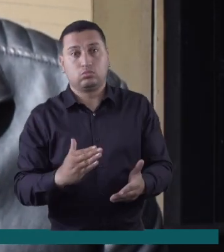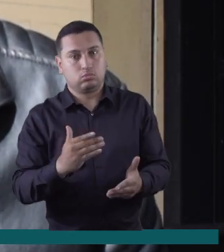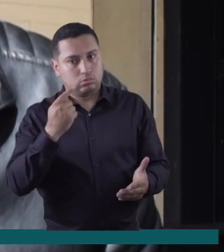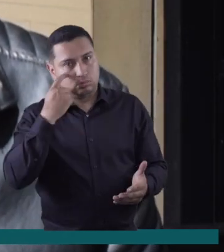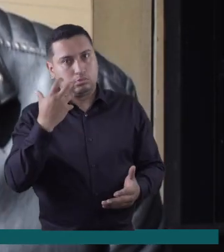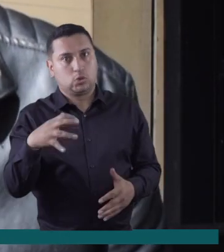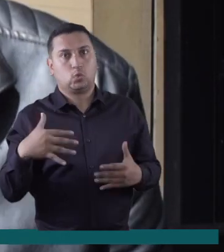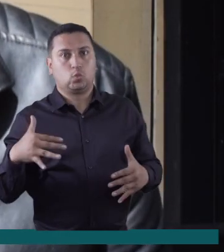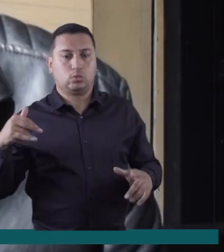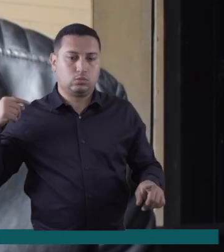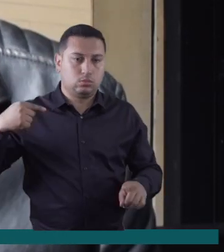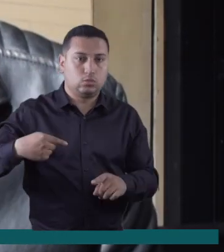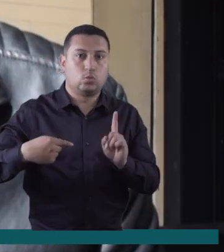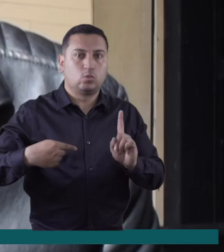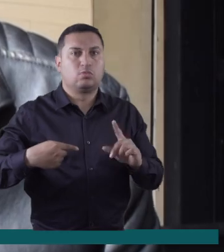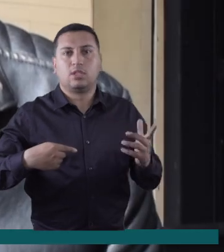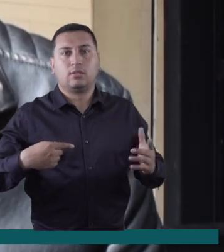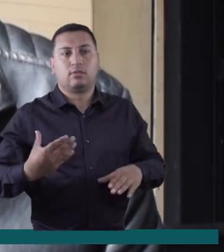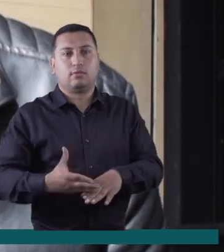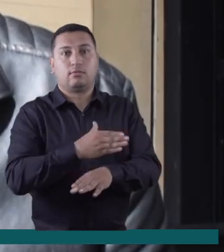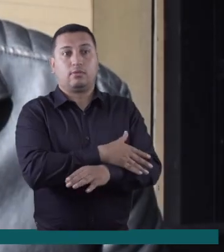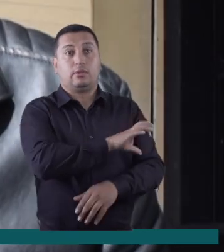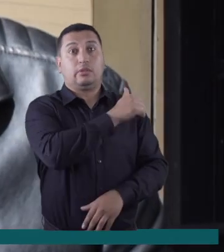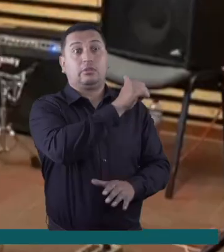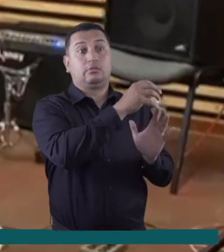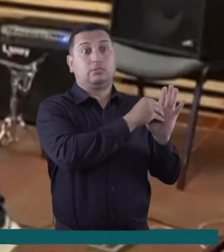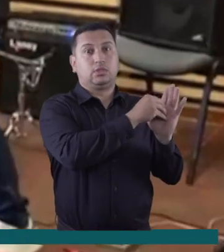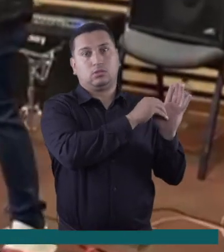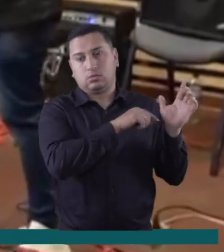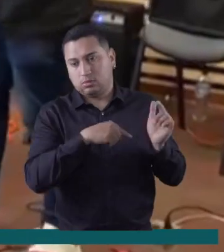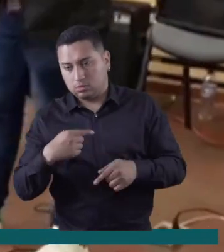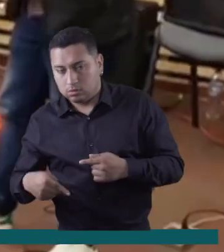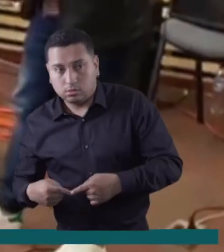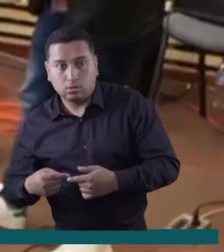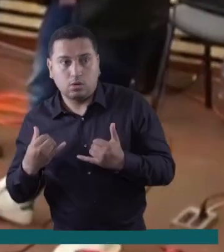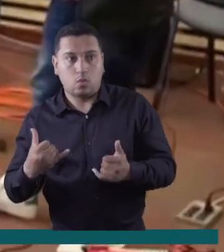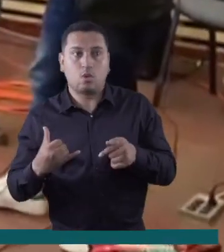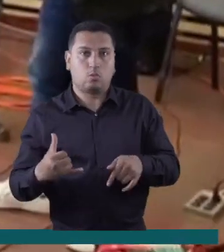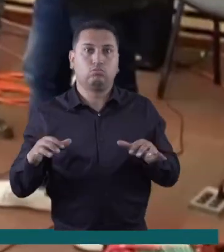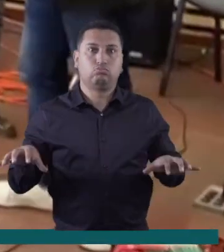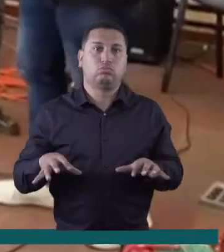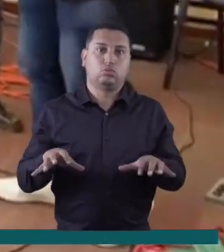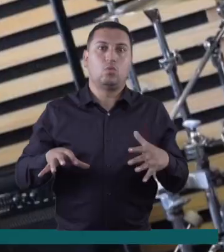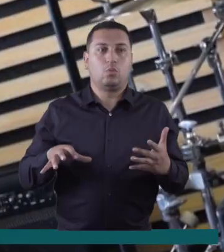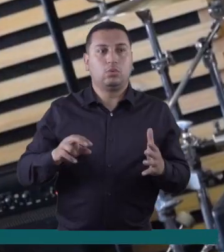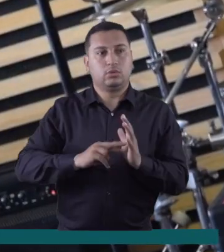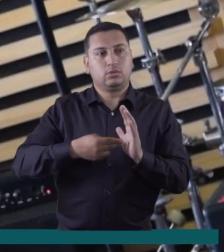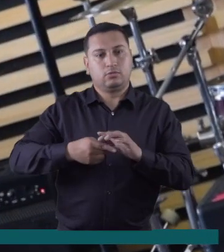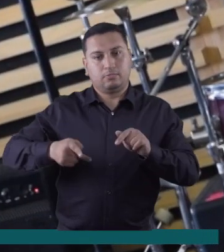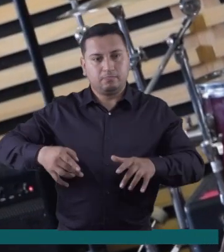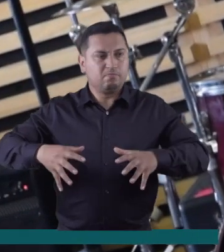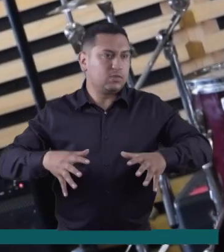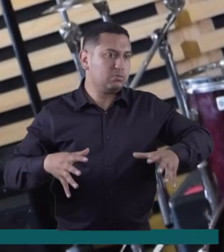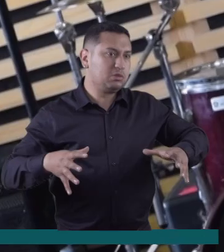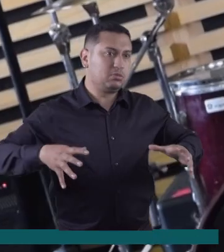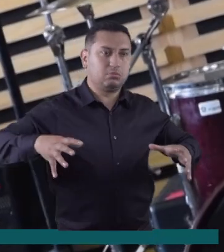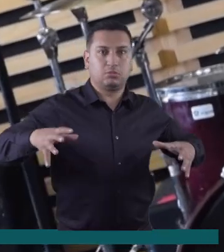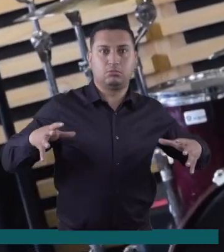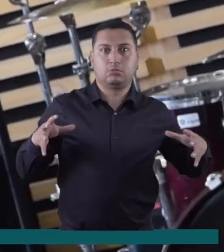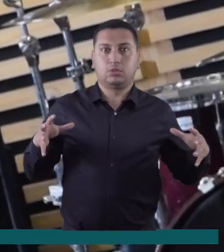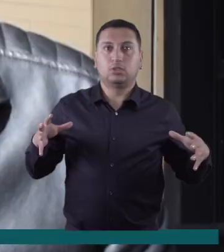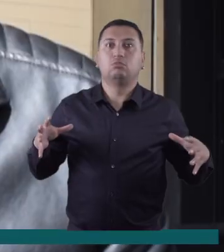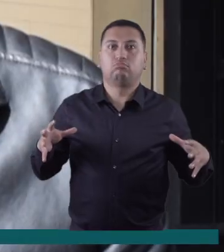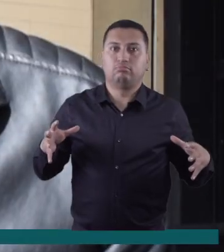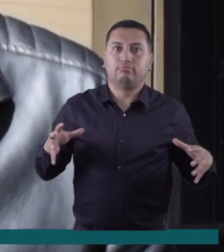récord que hemos tenido después de estas 10 versiones que se habían hecho. Entonces, digamos que sí se está creciendo, sí se está